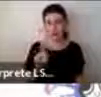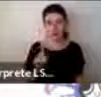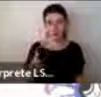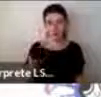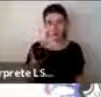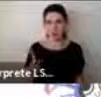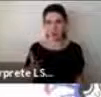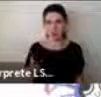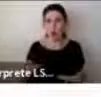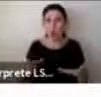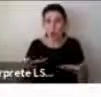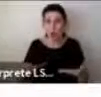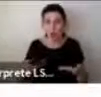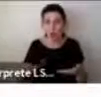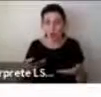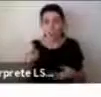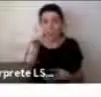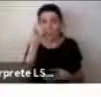día.